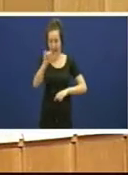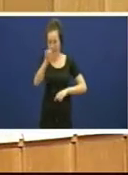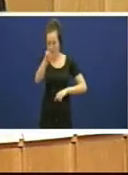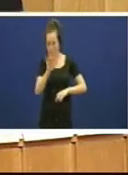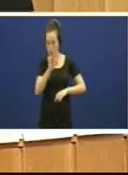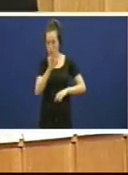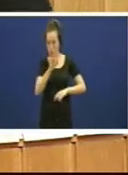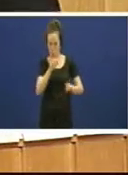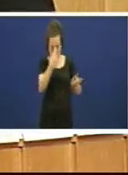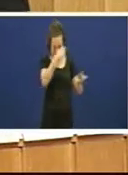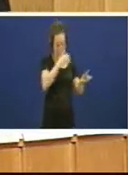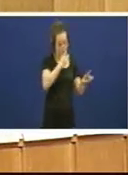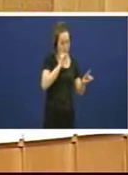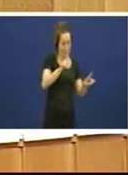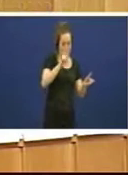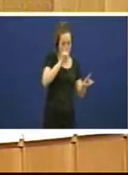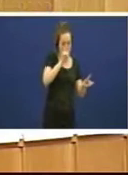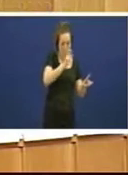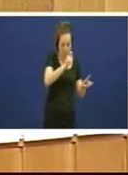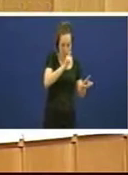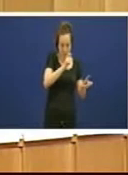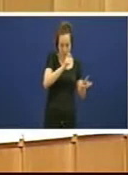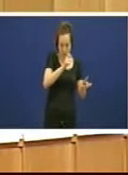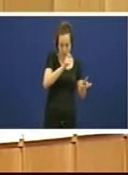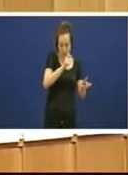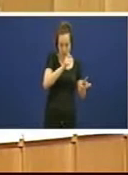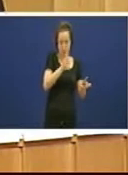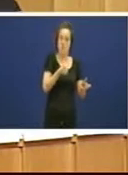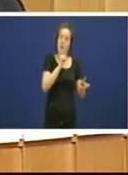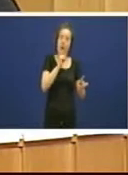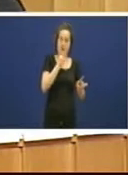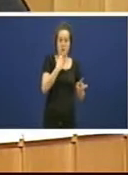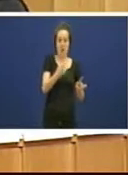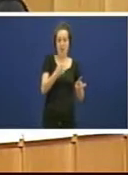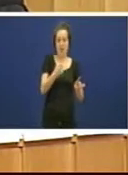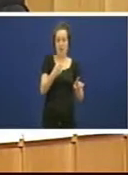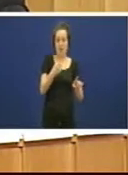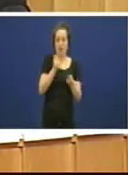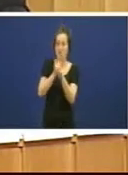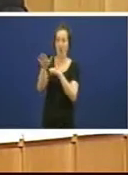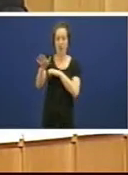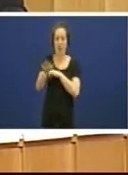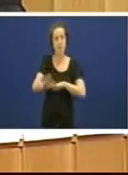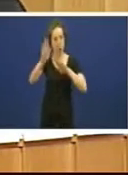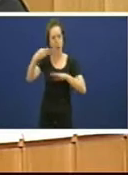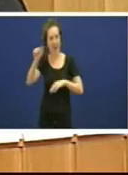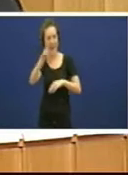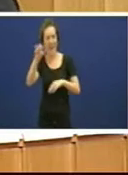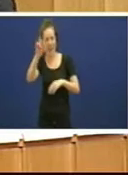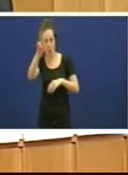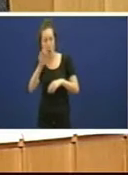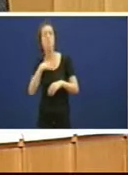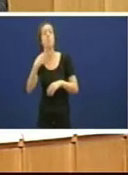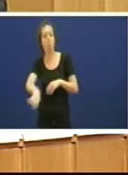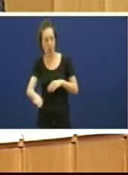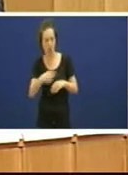sei que feixou non pero polo menos igual o señor Barreiro algo de cancha ten por aí é que poden facelo vostedes é que o bloque